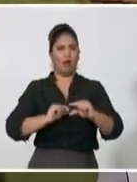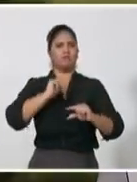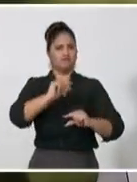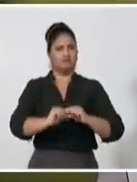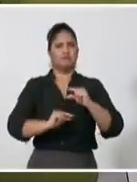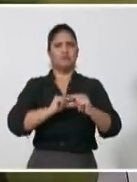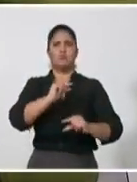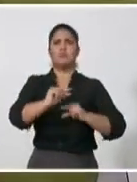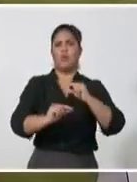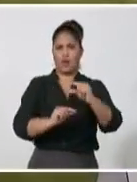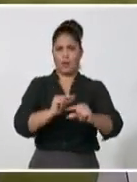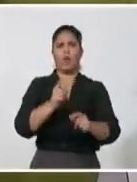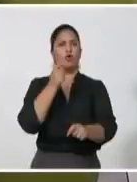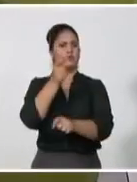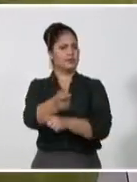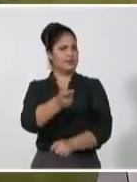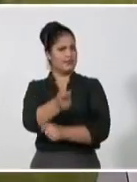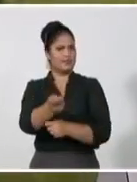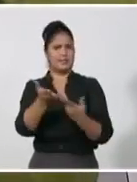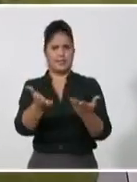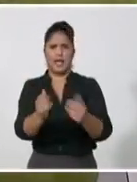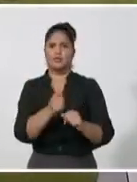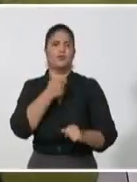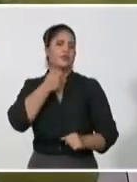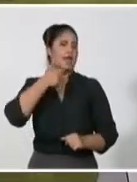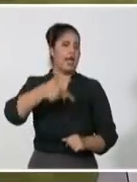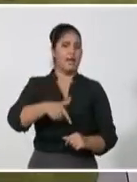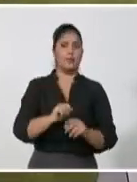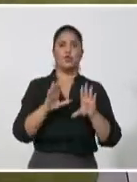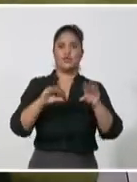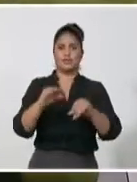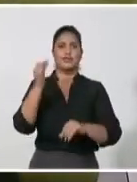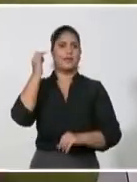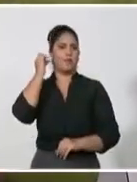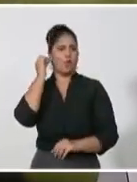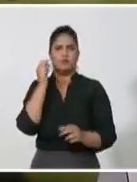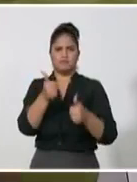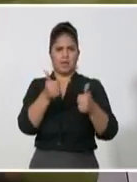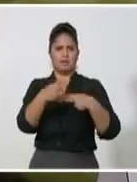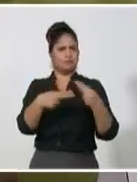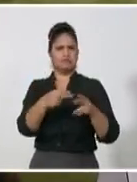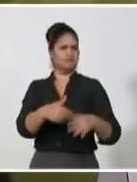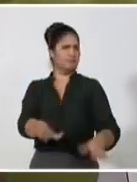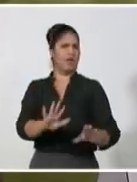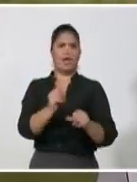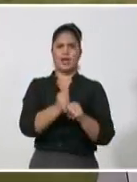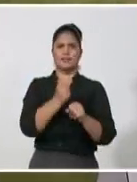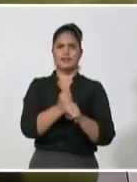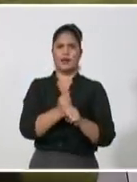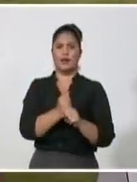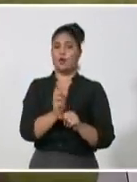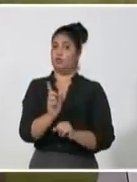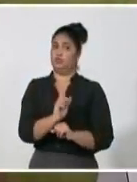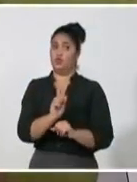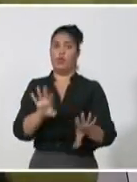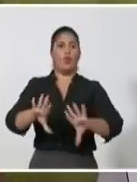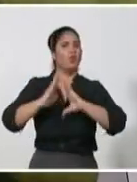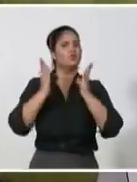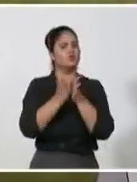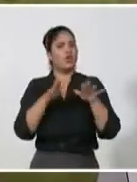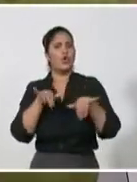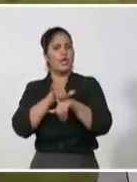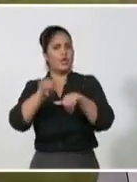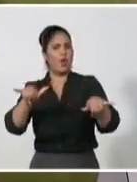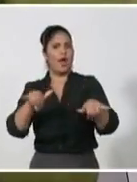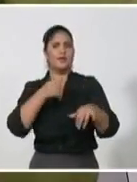poner un negro, no es poner una mujer por poner una mujer. Todos tenemos las mismas oportunidades y lo que tenemos es